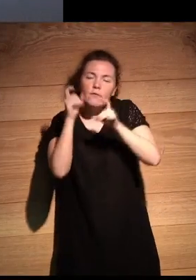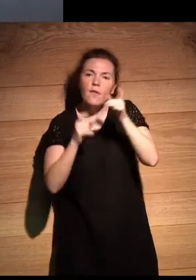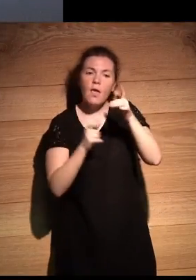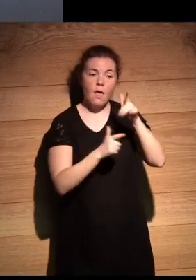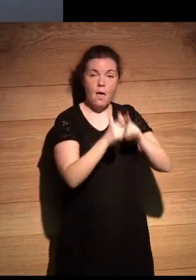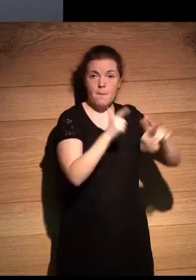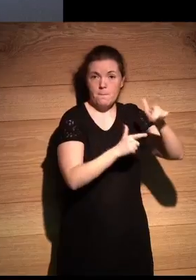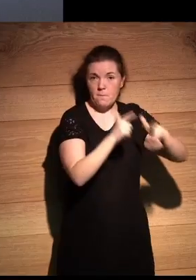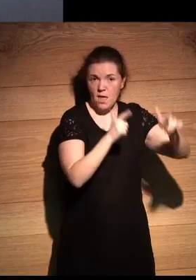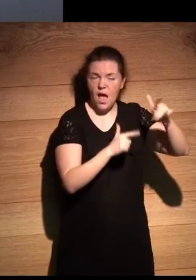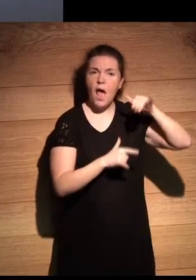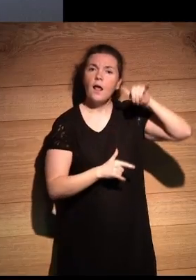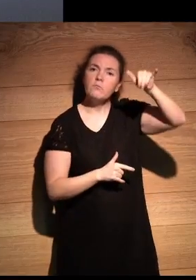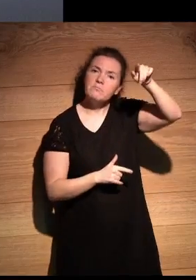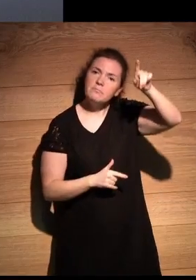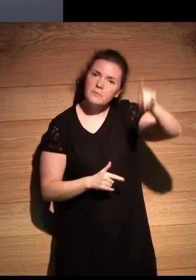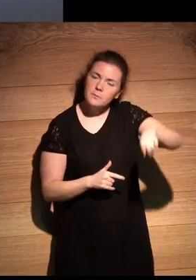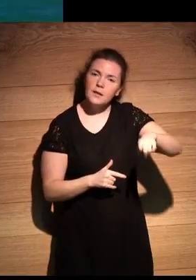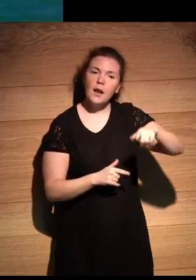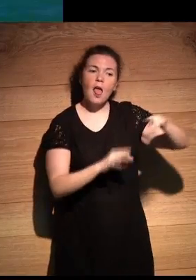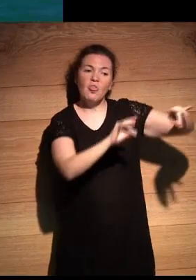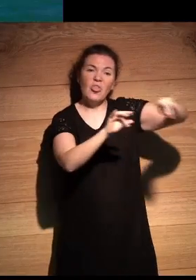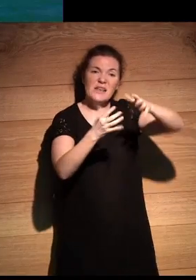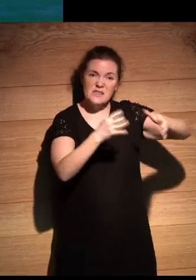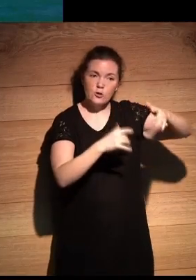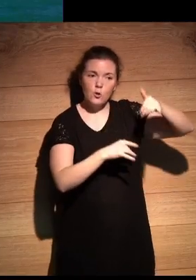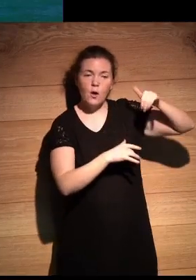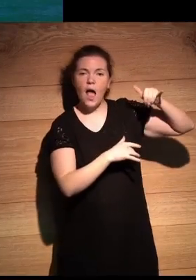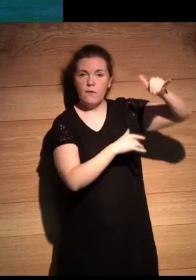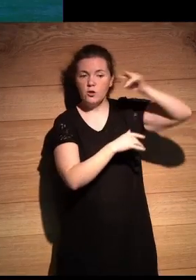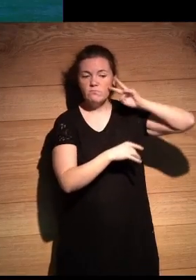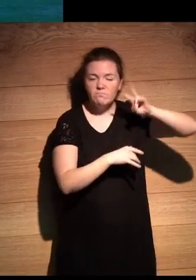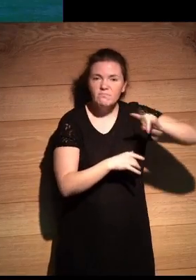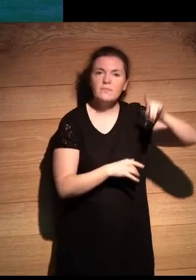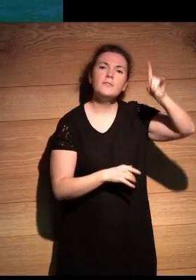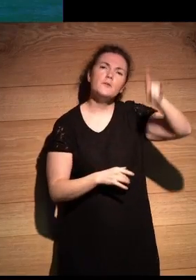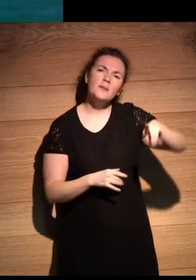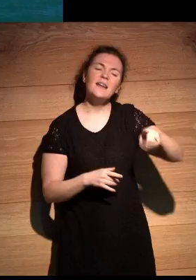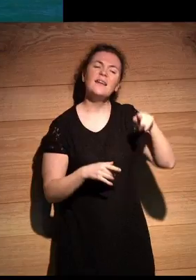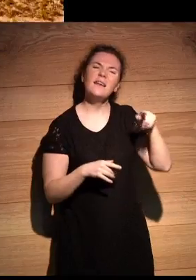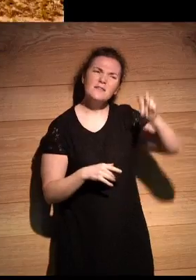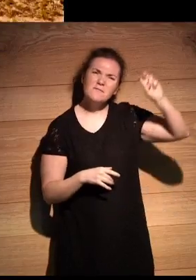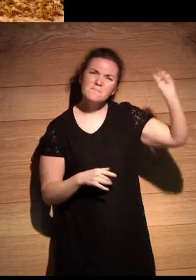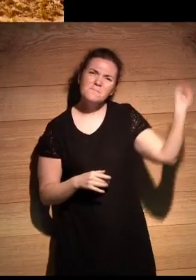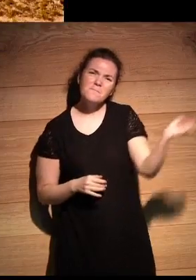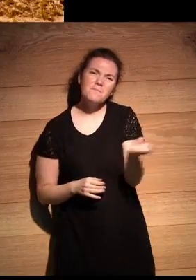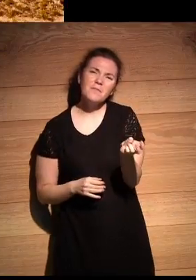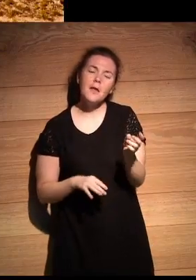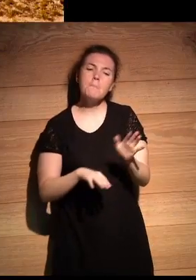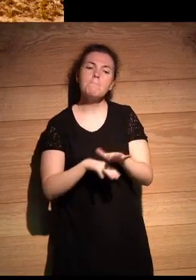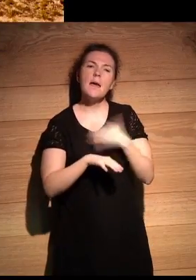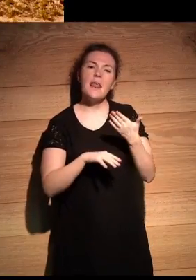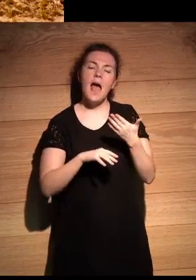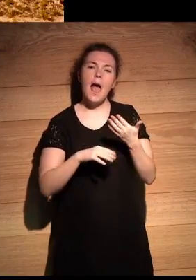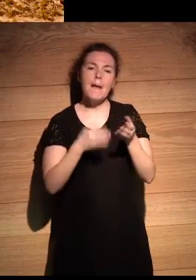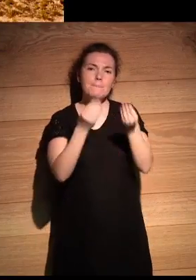a viajar por aire el desierto, y todo eso para construir